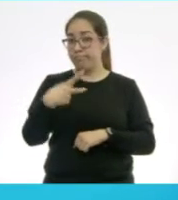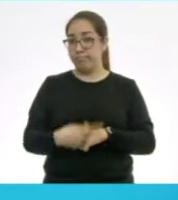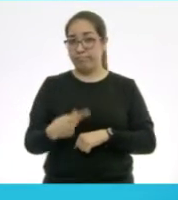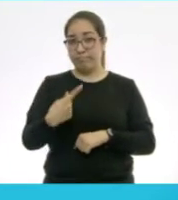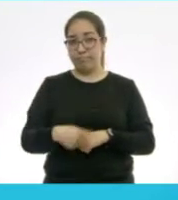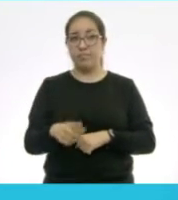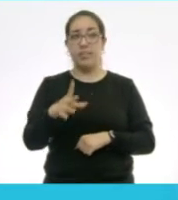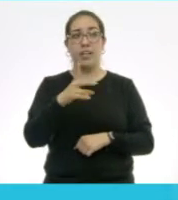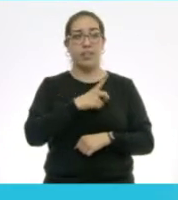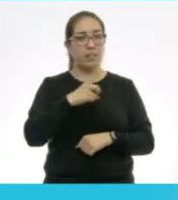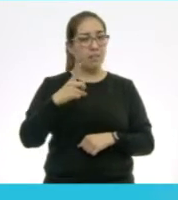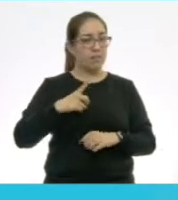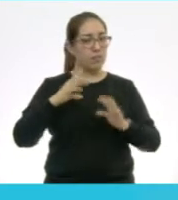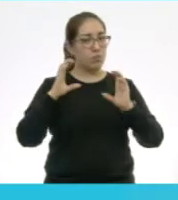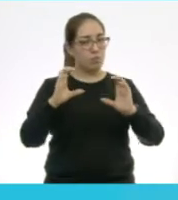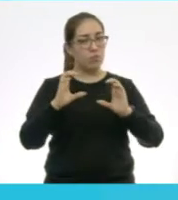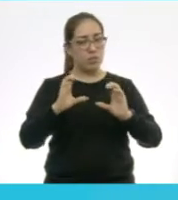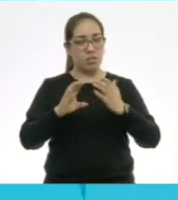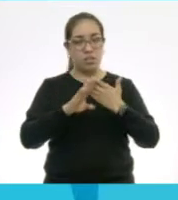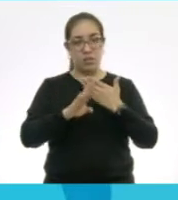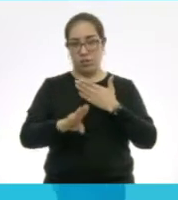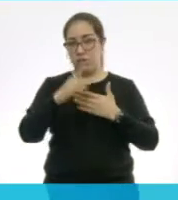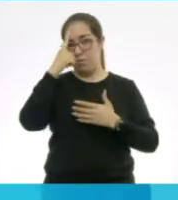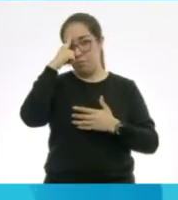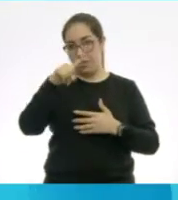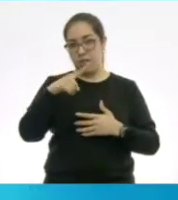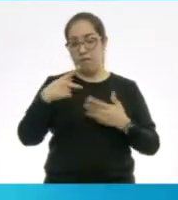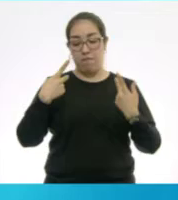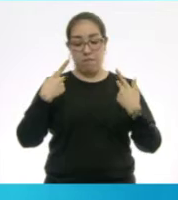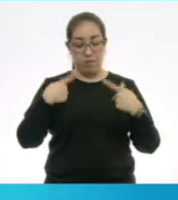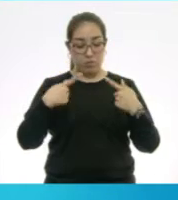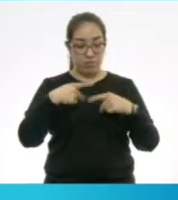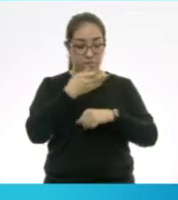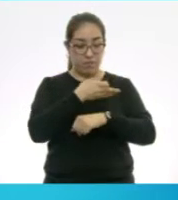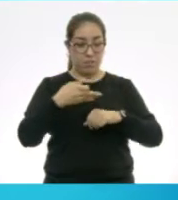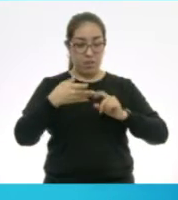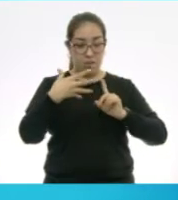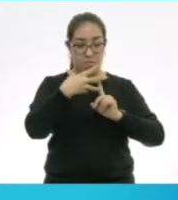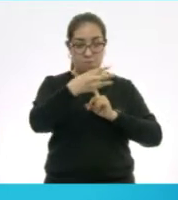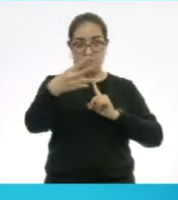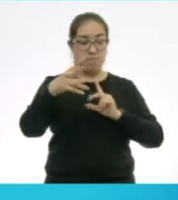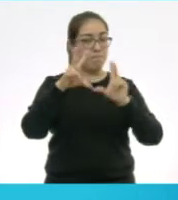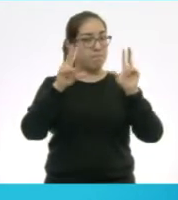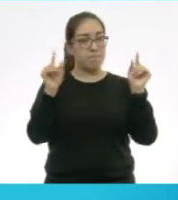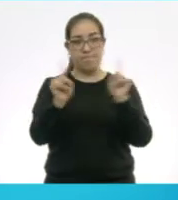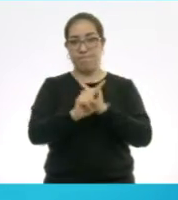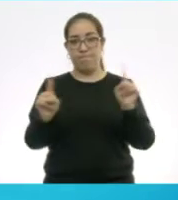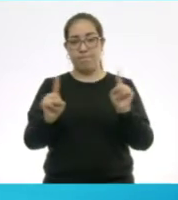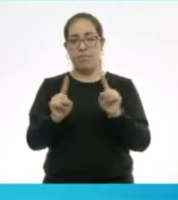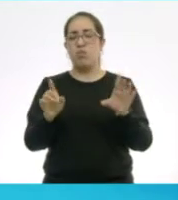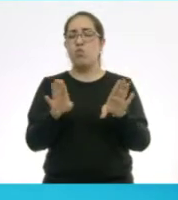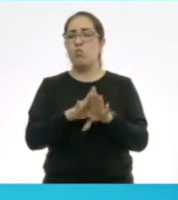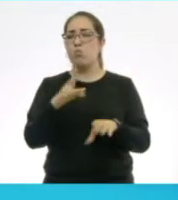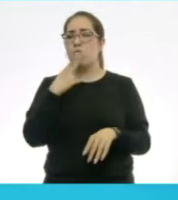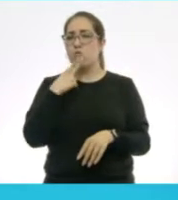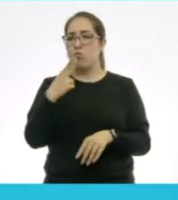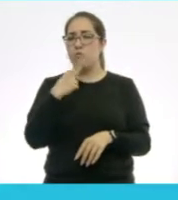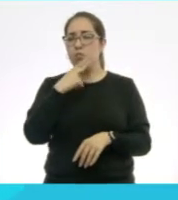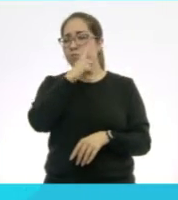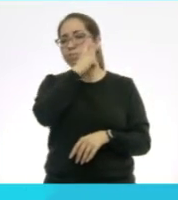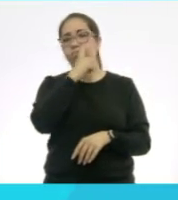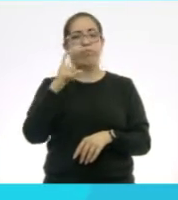Hay que prevenirnos bien para no contagiar a nuestra familia. Las medidas de prevención son usar cubrebocas,